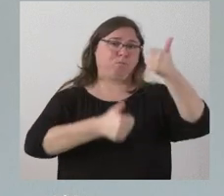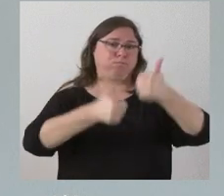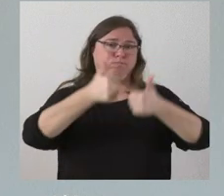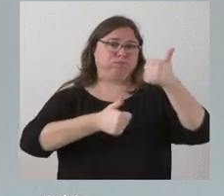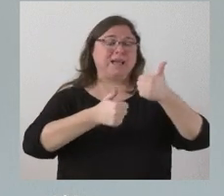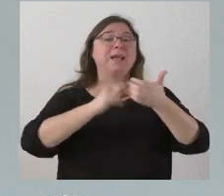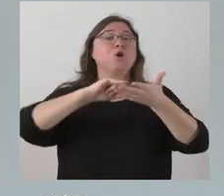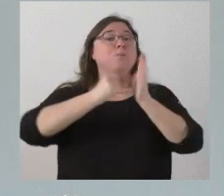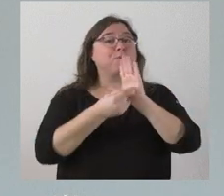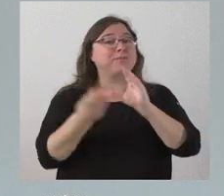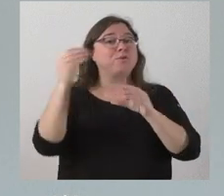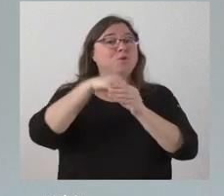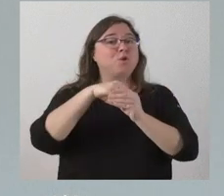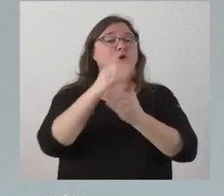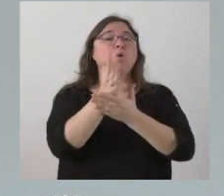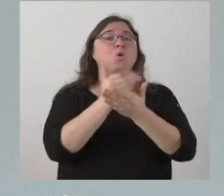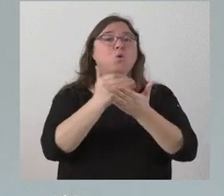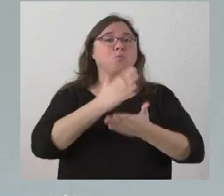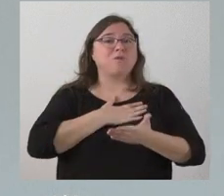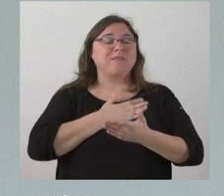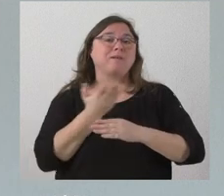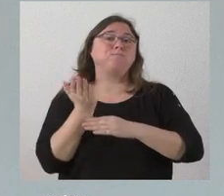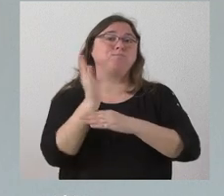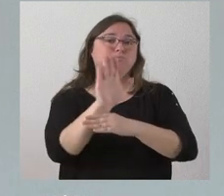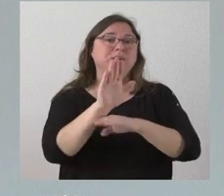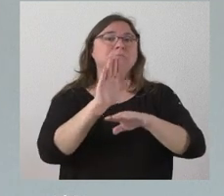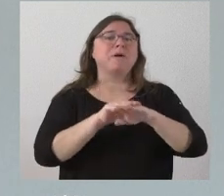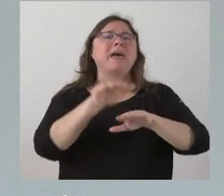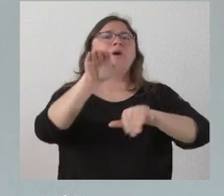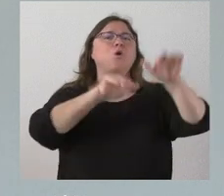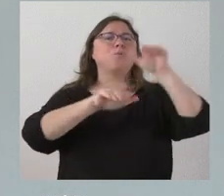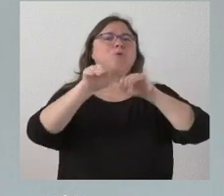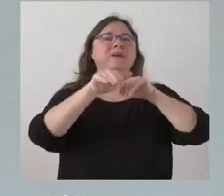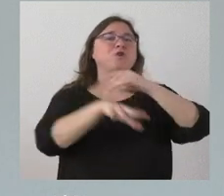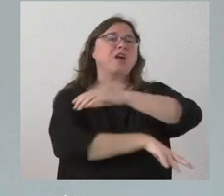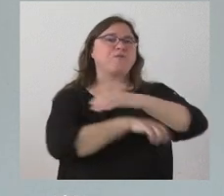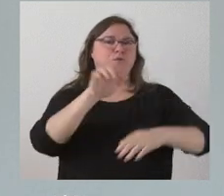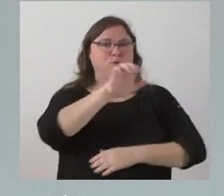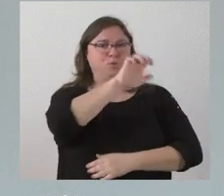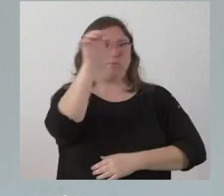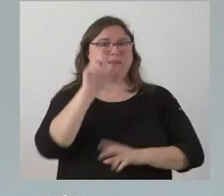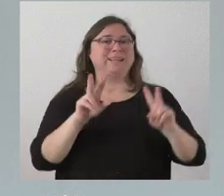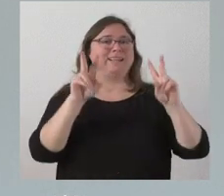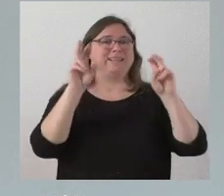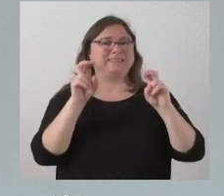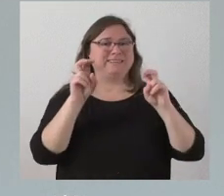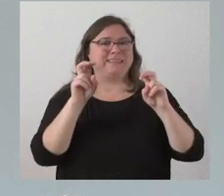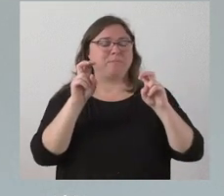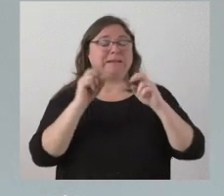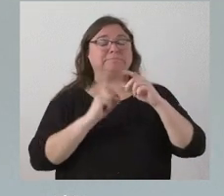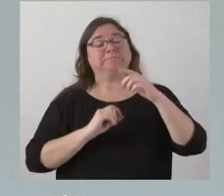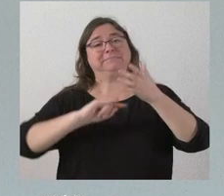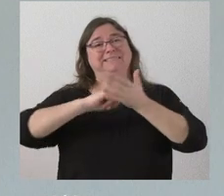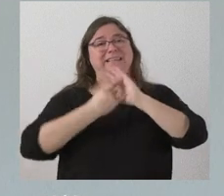proyectos que nuestra comunidad autónoma presentó a la convocatoria con fondos europeos en materia de retex de desarrollo